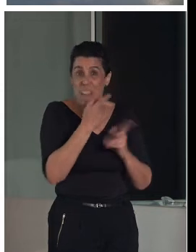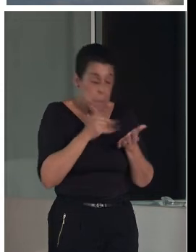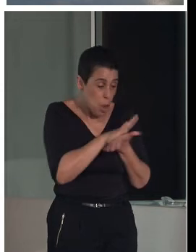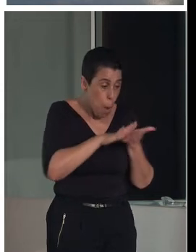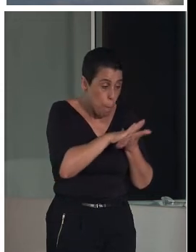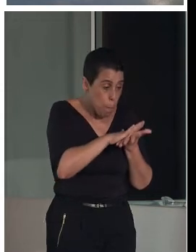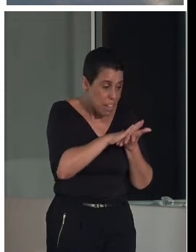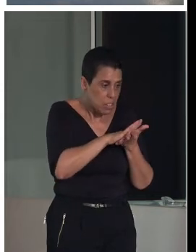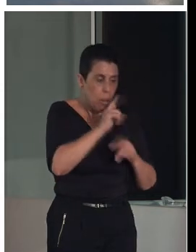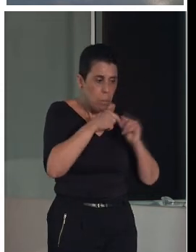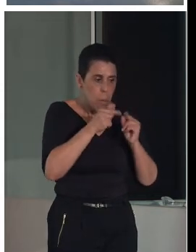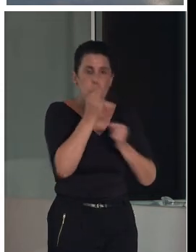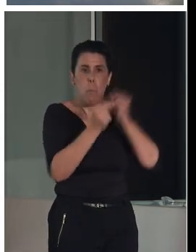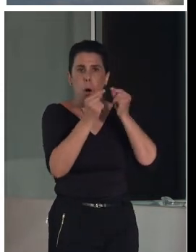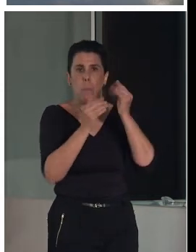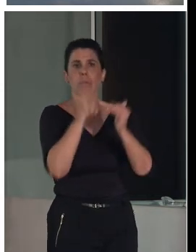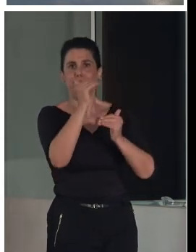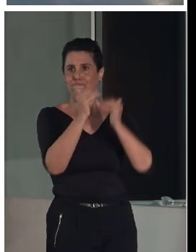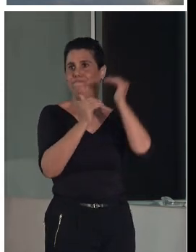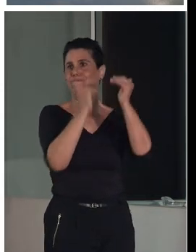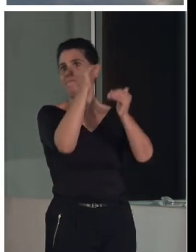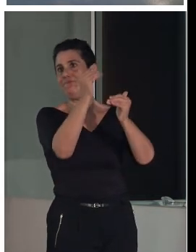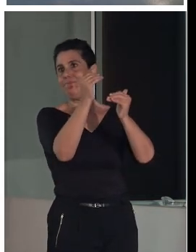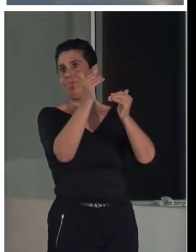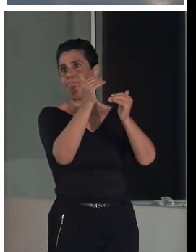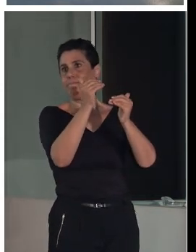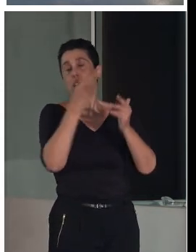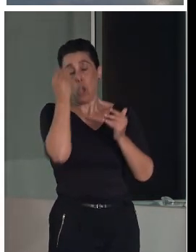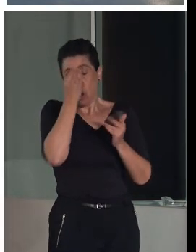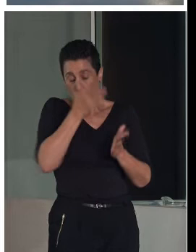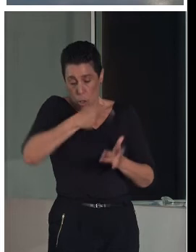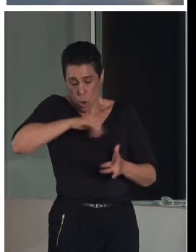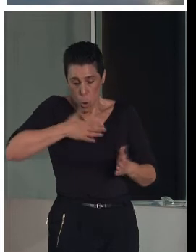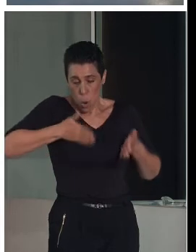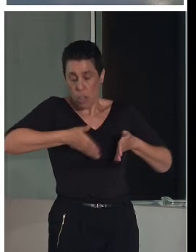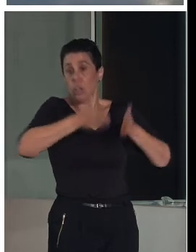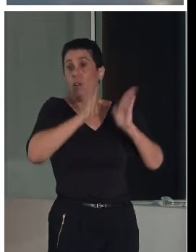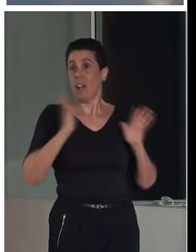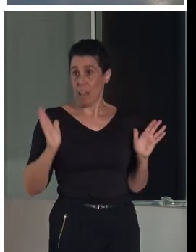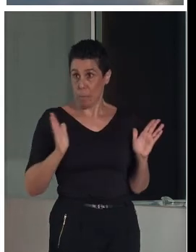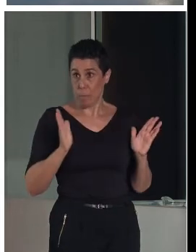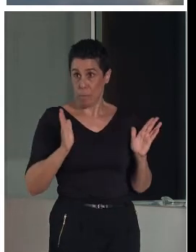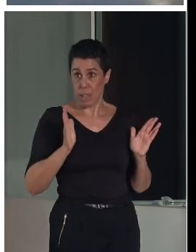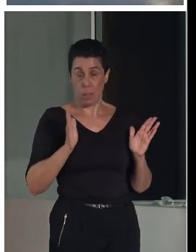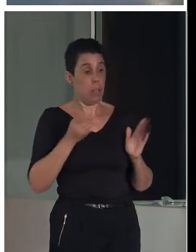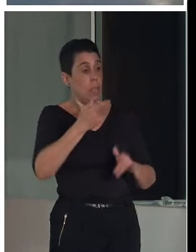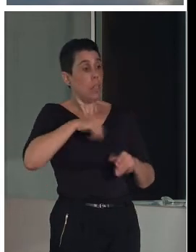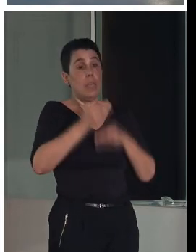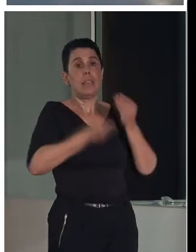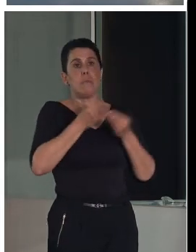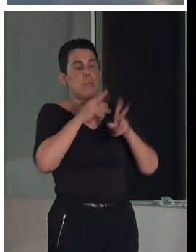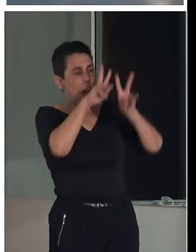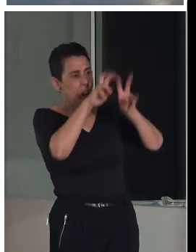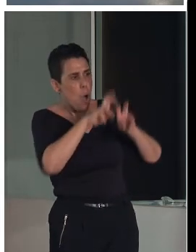Entonces, creo que es nuestro camino. Entonces, ¿qué es lo que tenemos que hacer? Bueno, realmente tenemos que analizarlo, tenemos que hacer un diagnóstico con diferentes